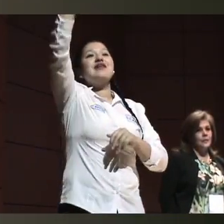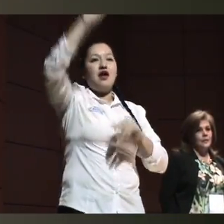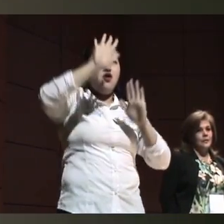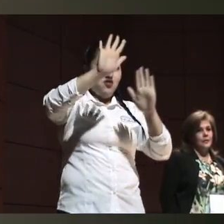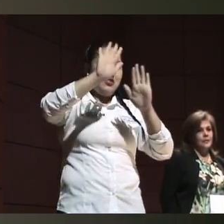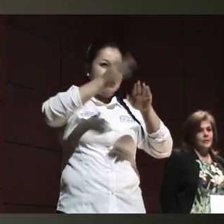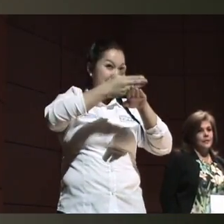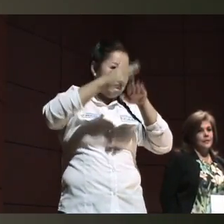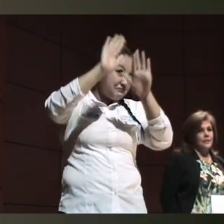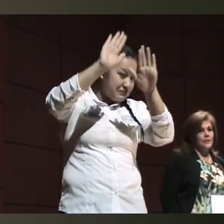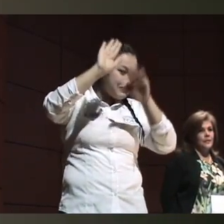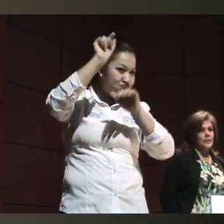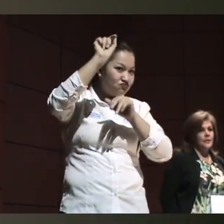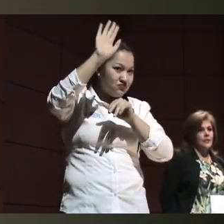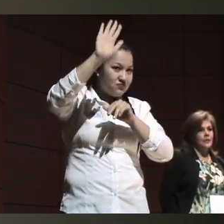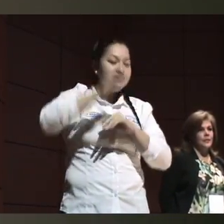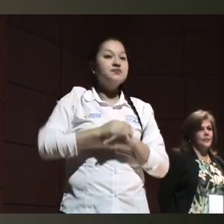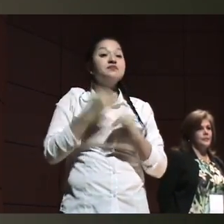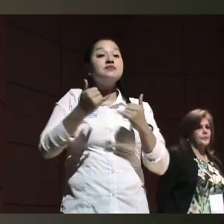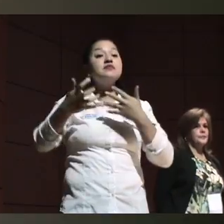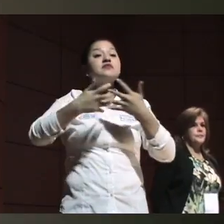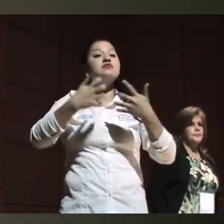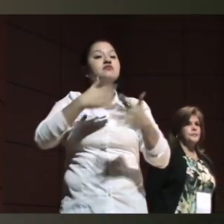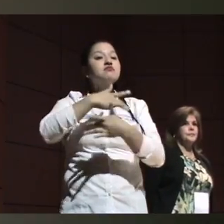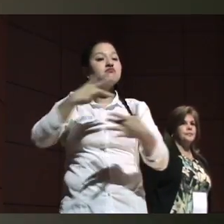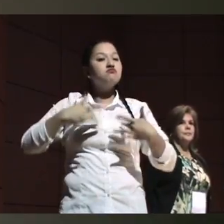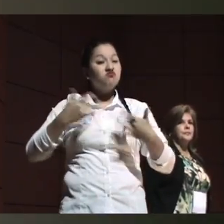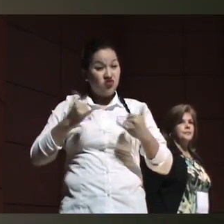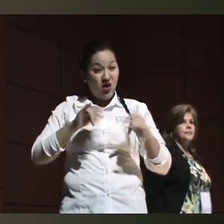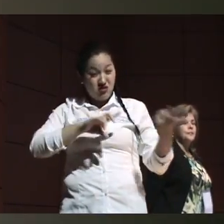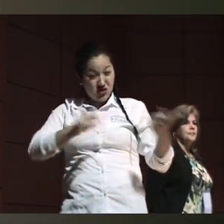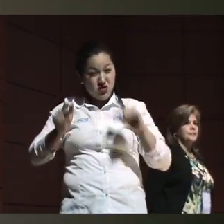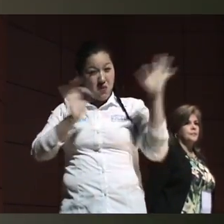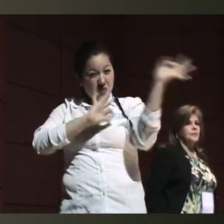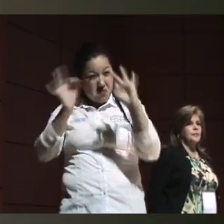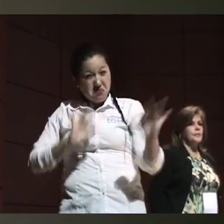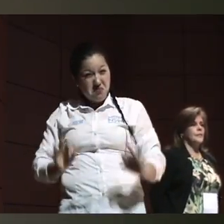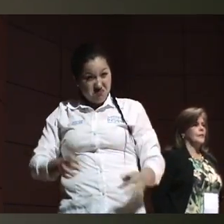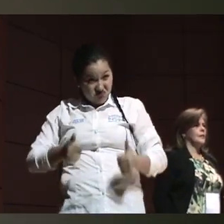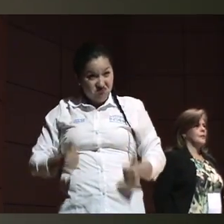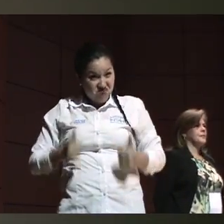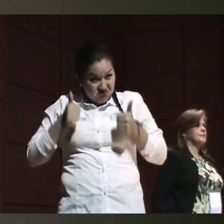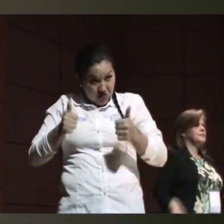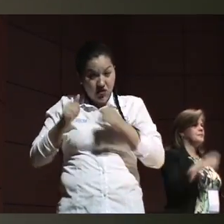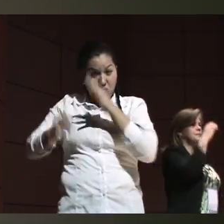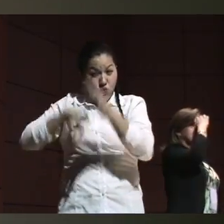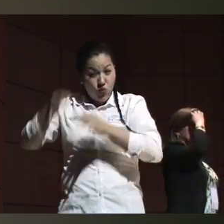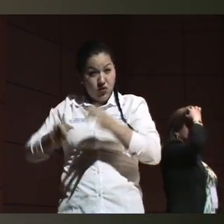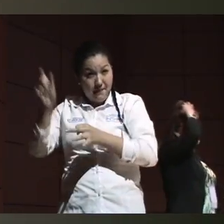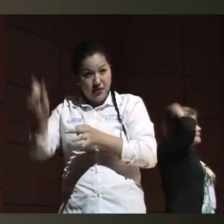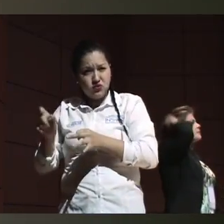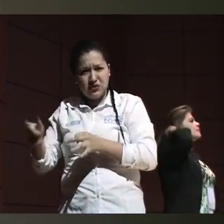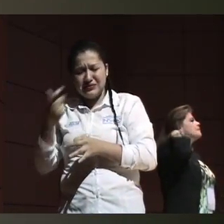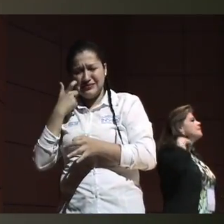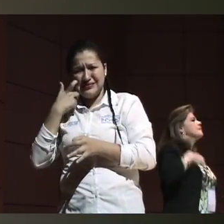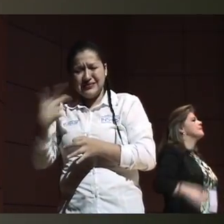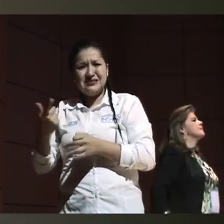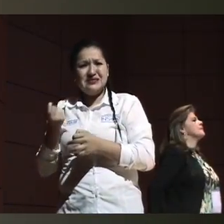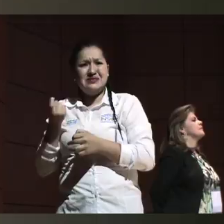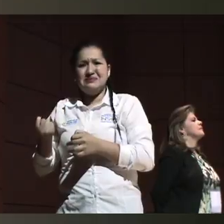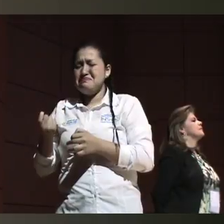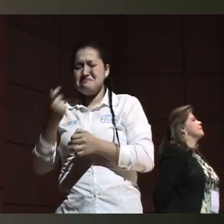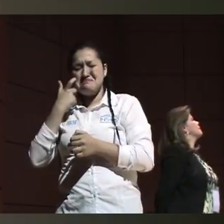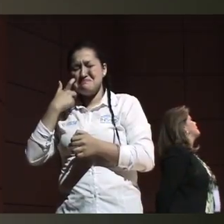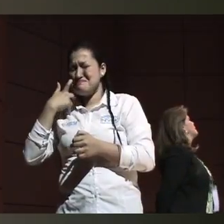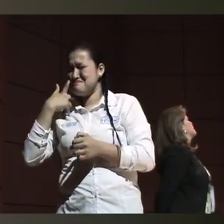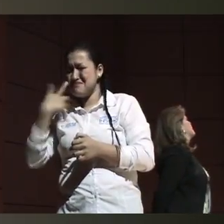estas leyes. Entonces, en este sistema de salud no se encuentra preparado realmente para asumir este cuidado con enfermedad crónica. ¿Por qué no